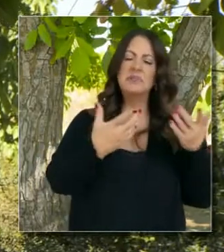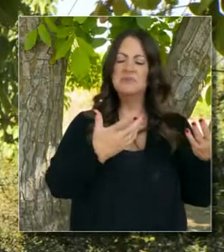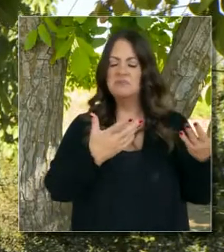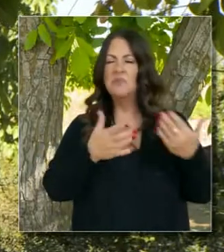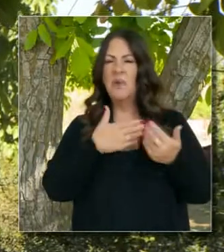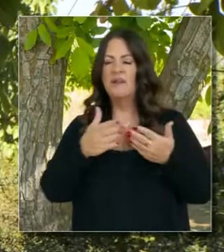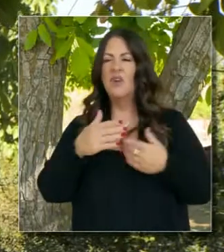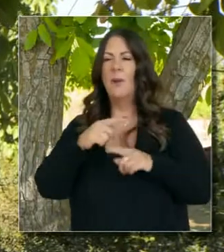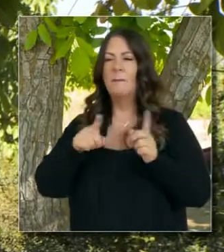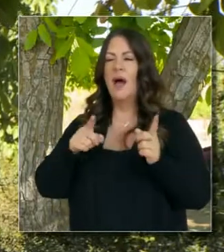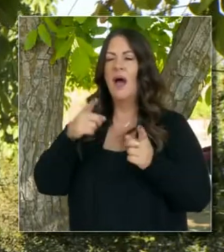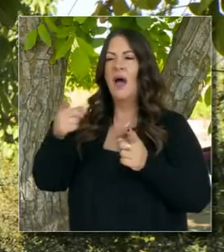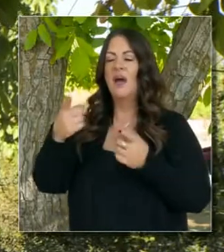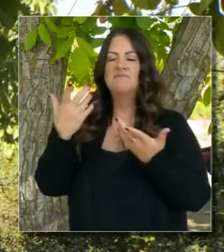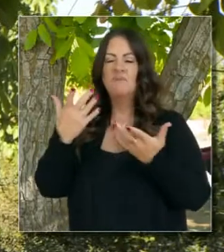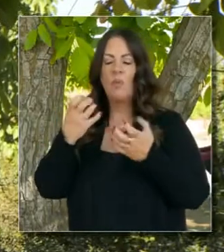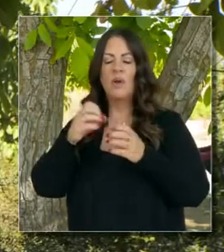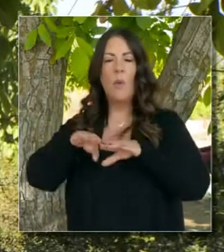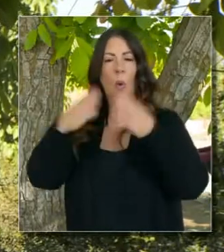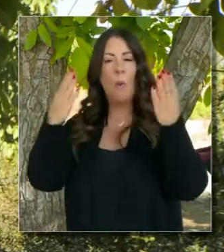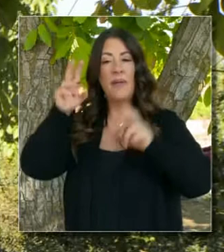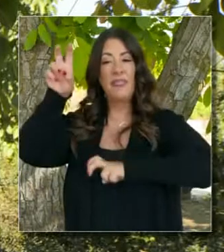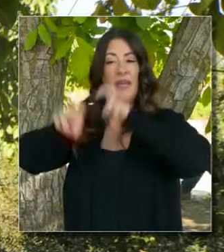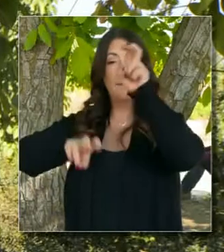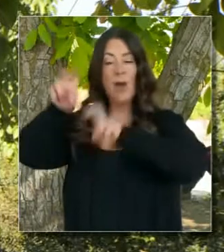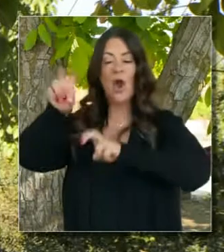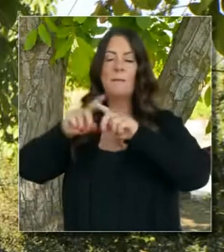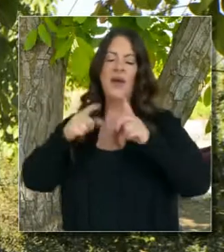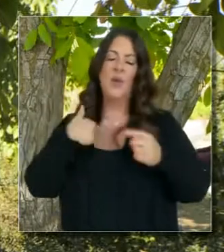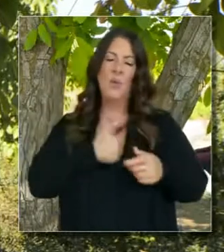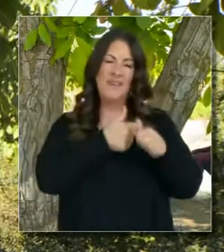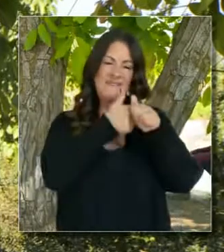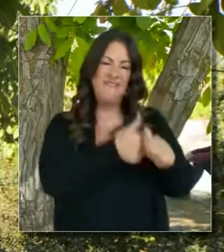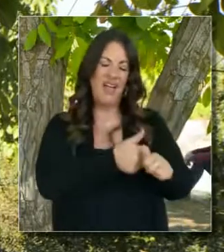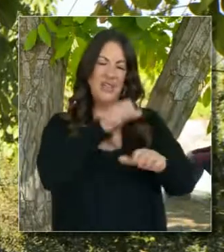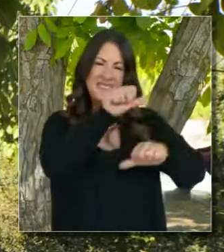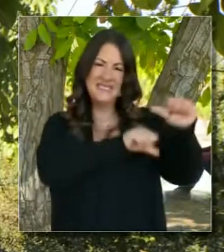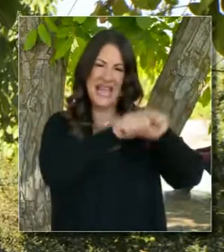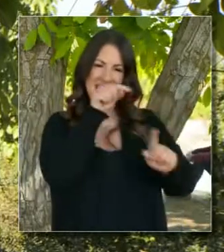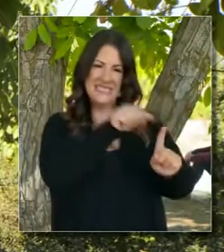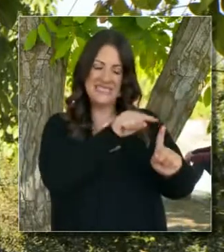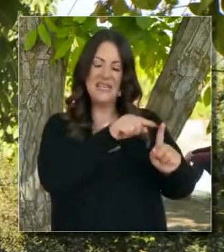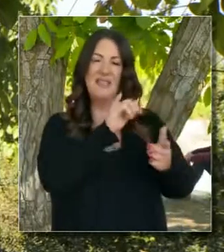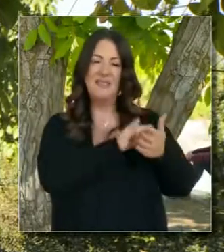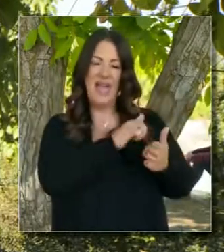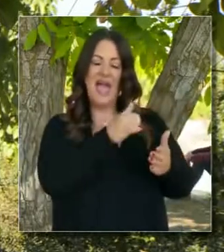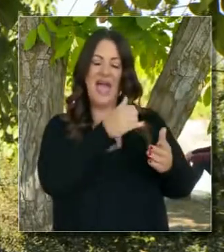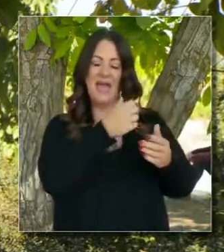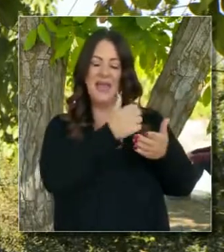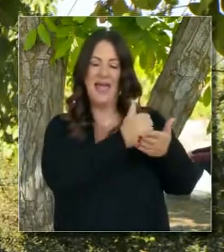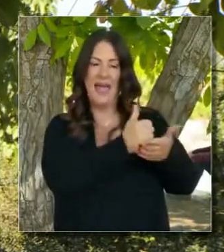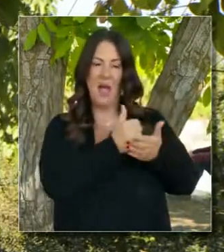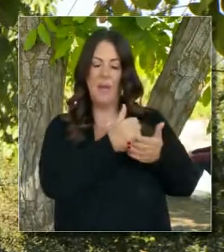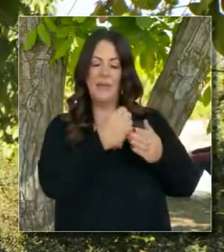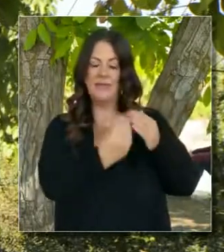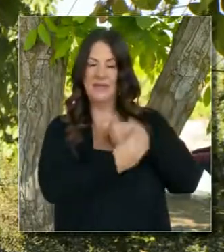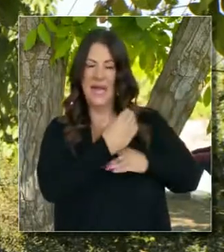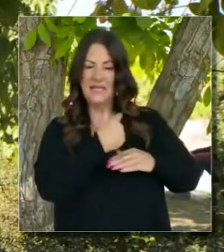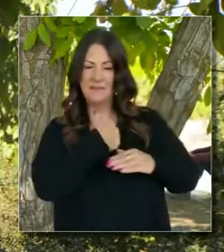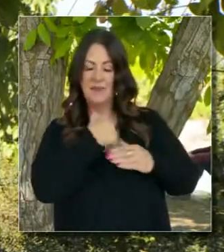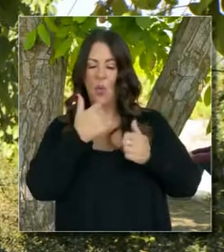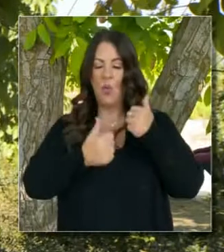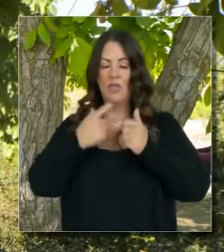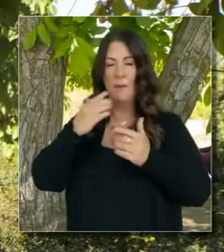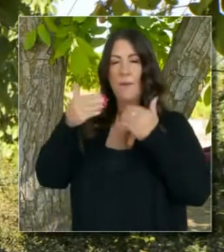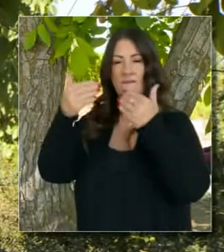abrir un parque importante. La ciencia y datos decidirán esto. Entiendo el dialecto, la frustración que sienten